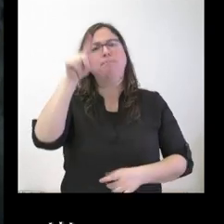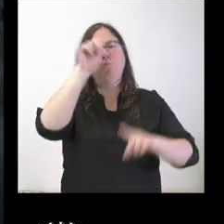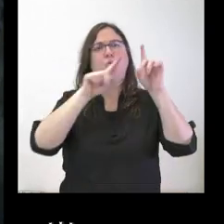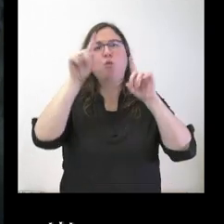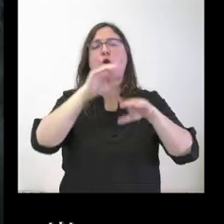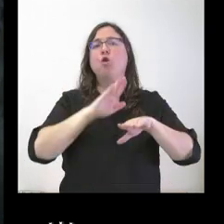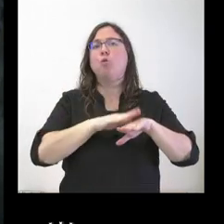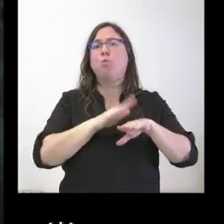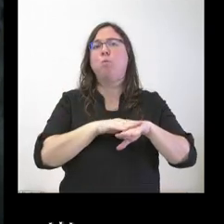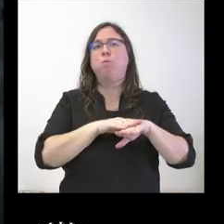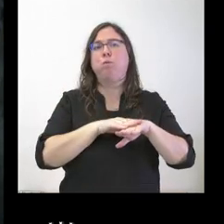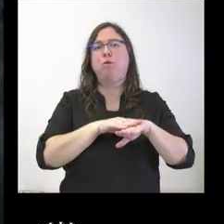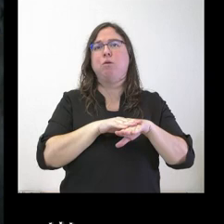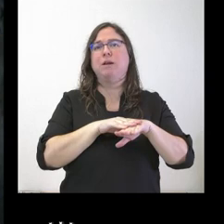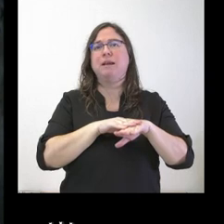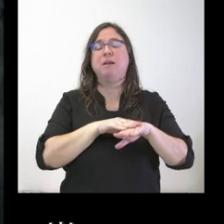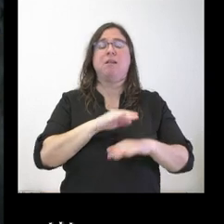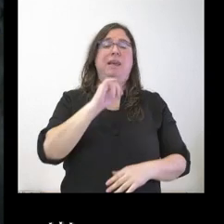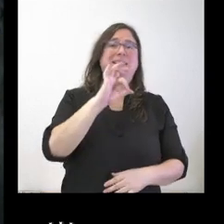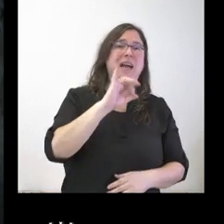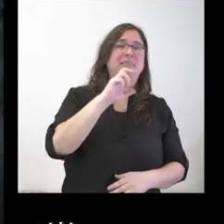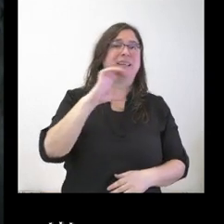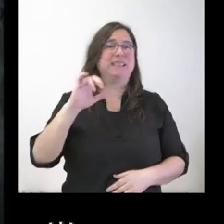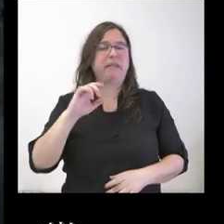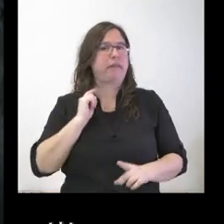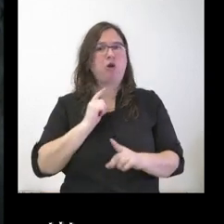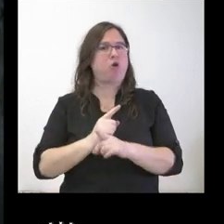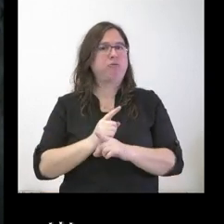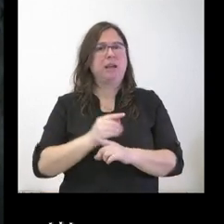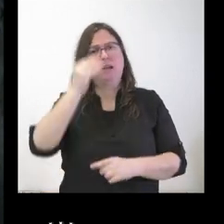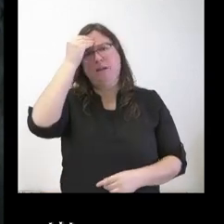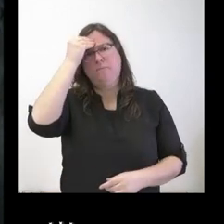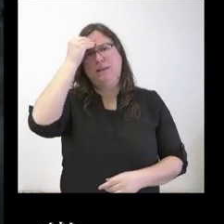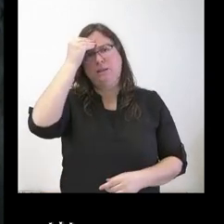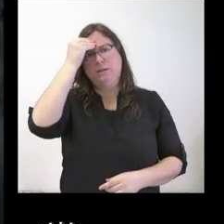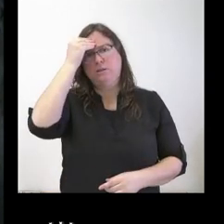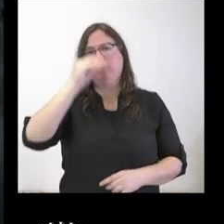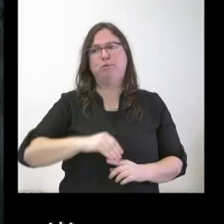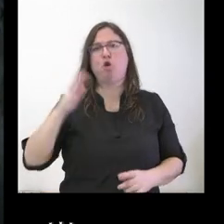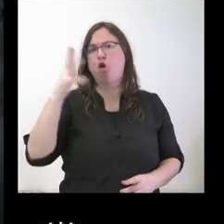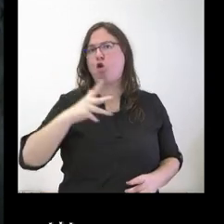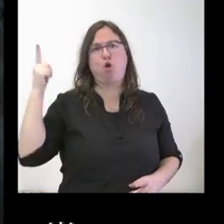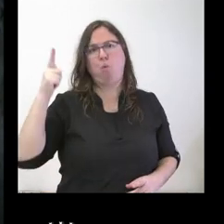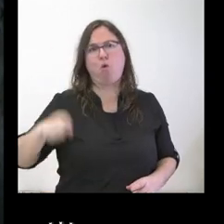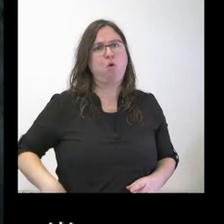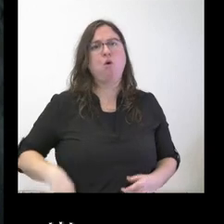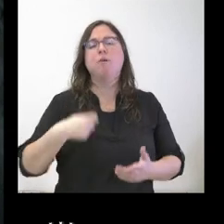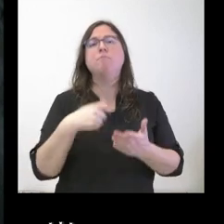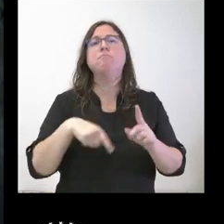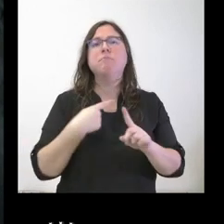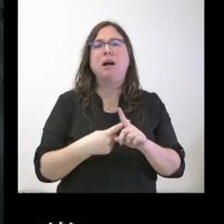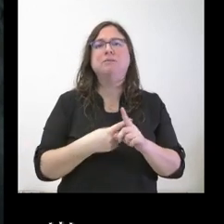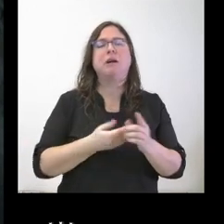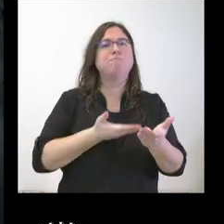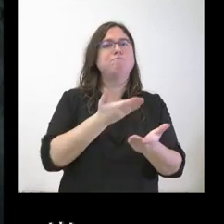después de que SAS y CSIF se hayan manifestado en contra, que consideran que es un saqueo para los bolsillos e incluso han llegado a